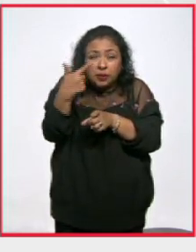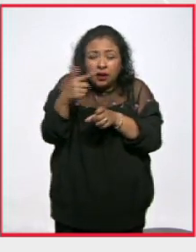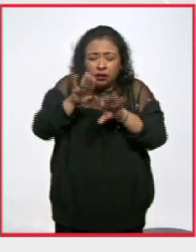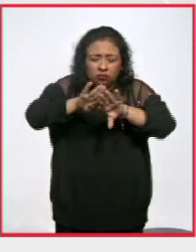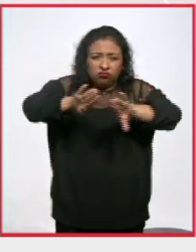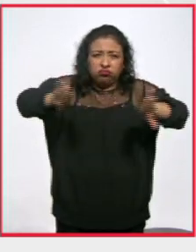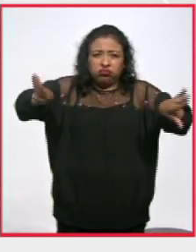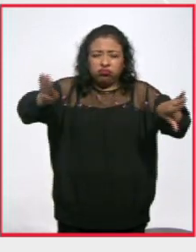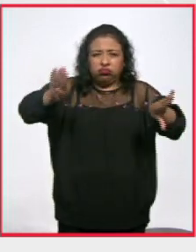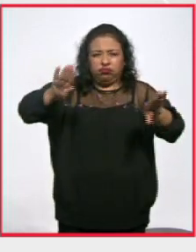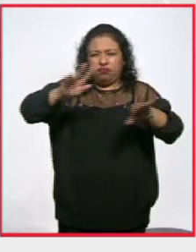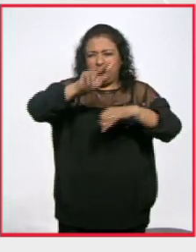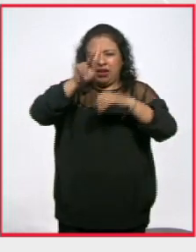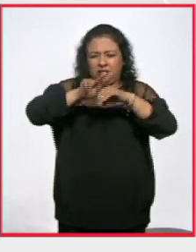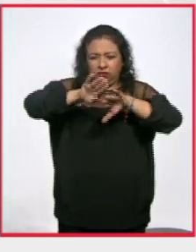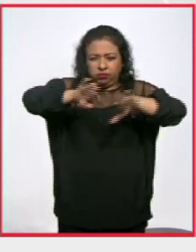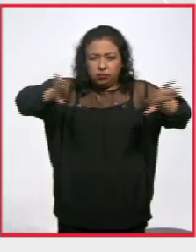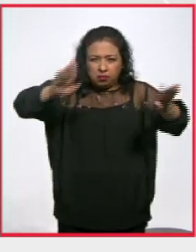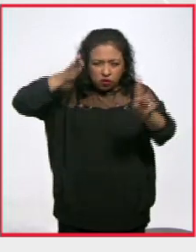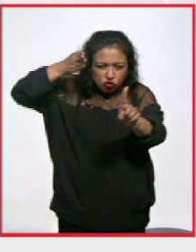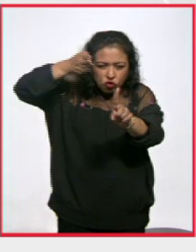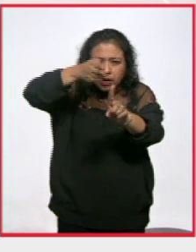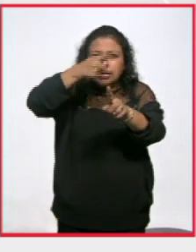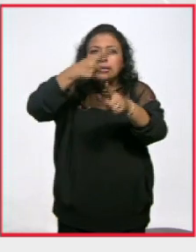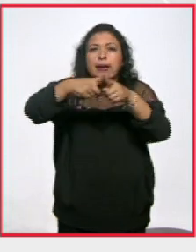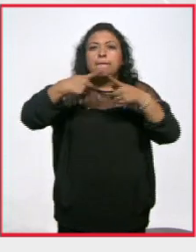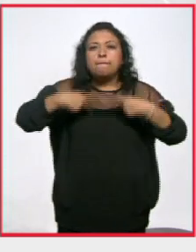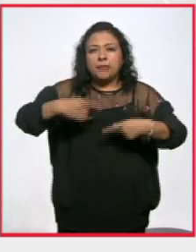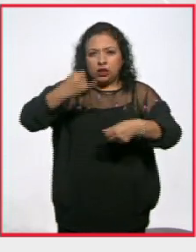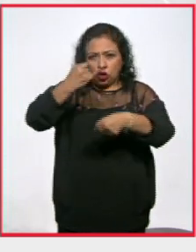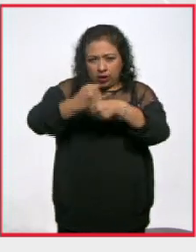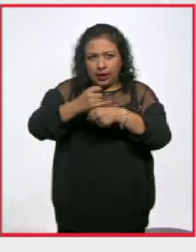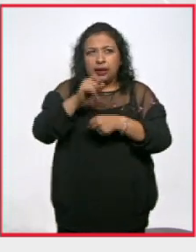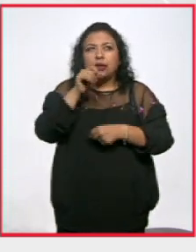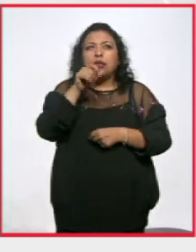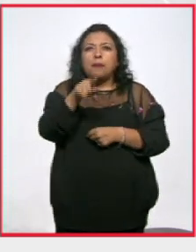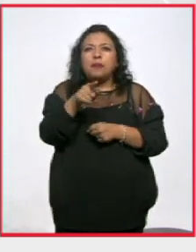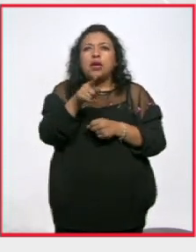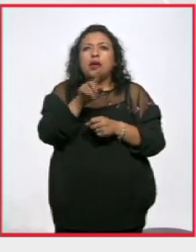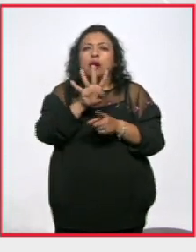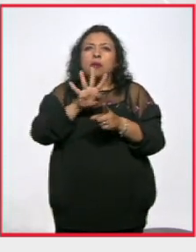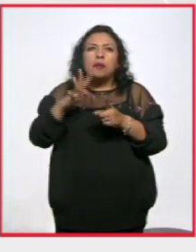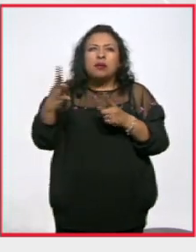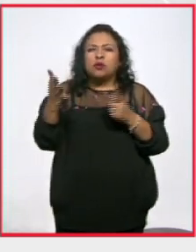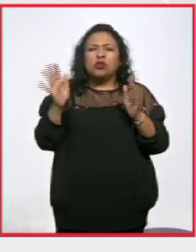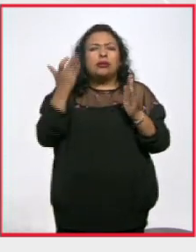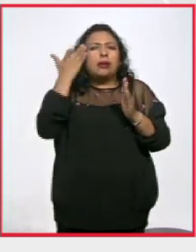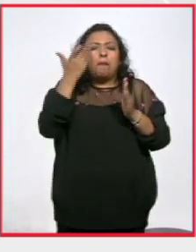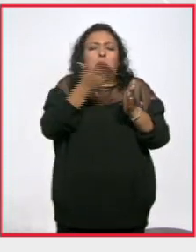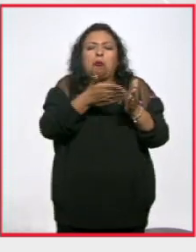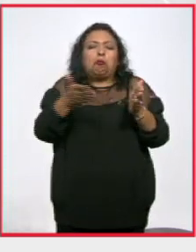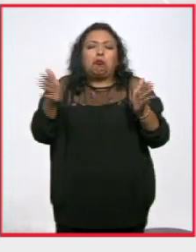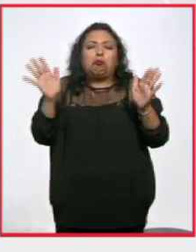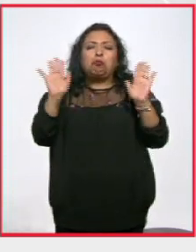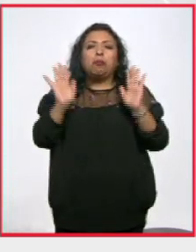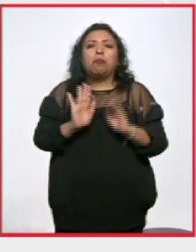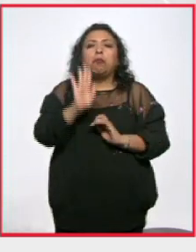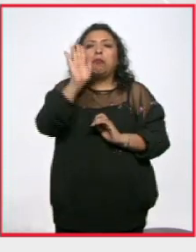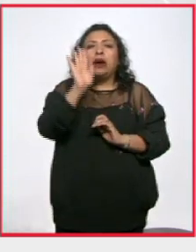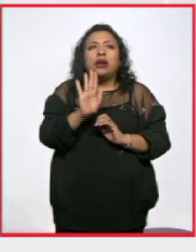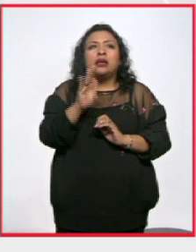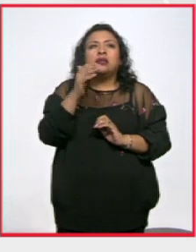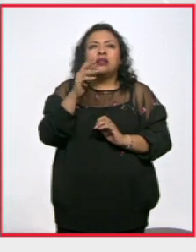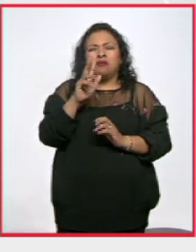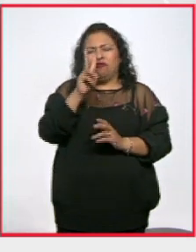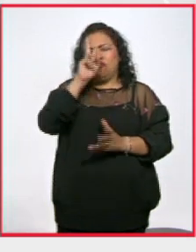país y de enfocar en los personajes. También aporta un poco algo de intemporal. Como la película trata